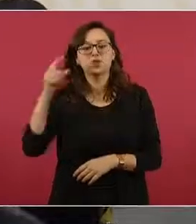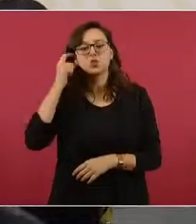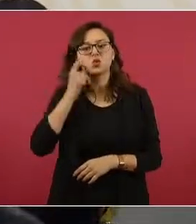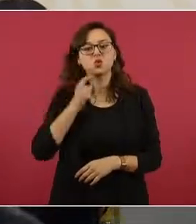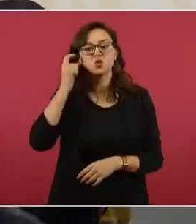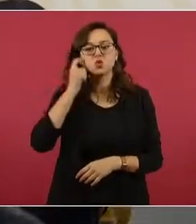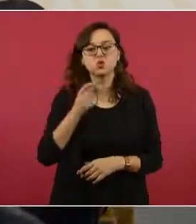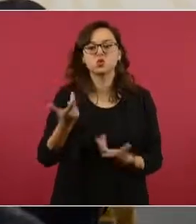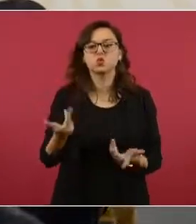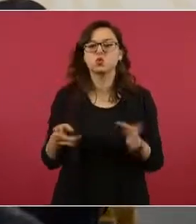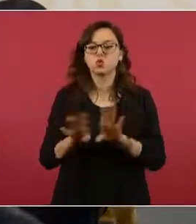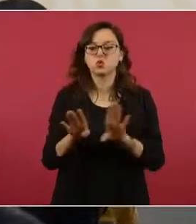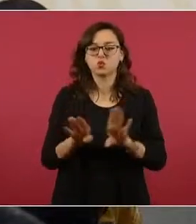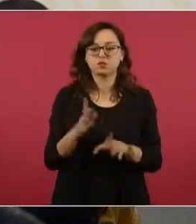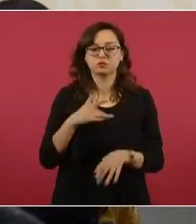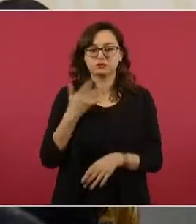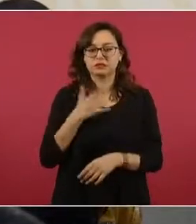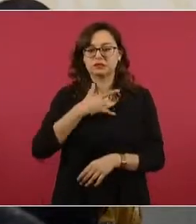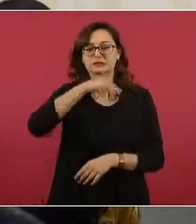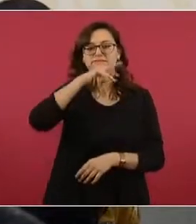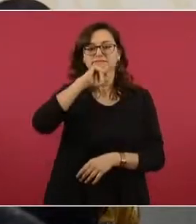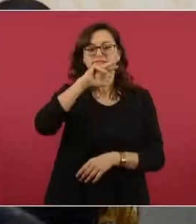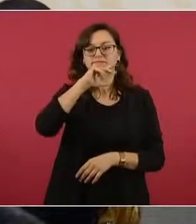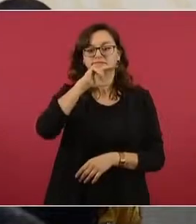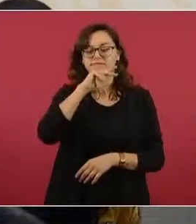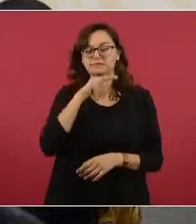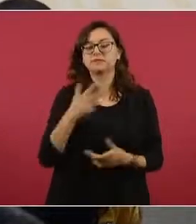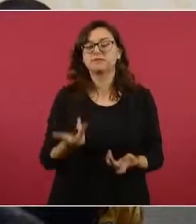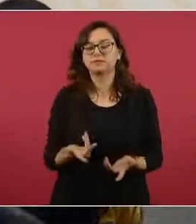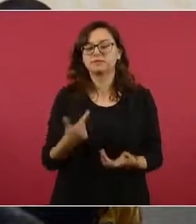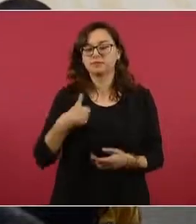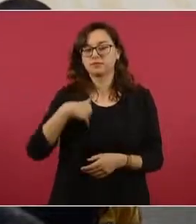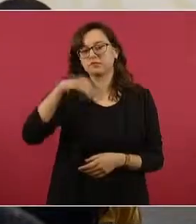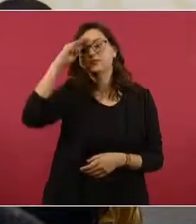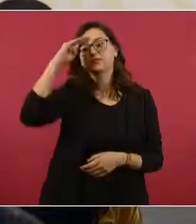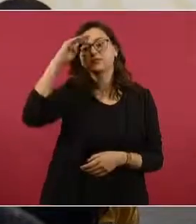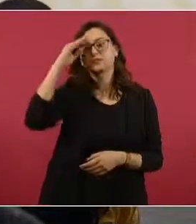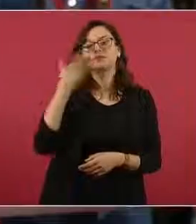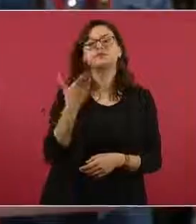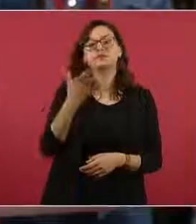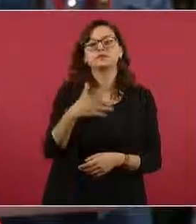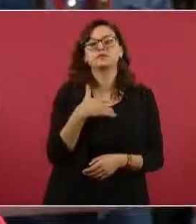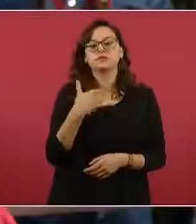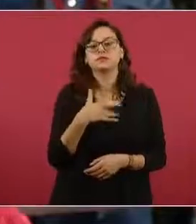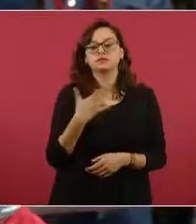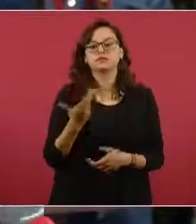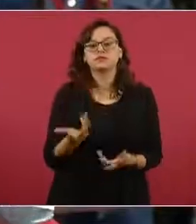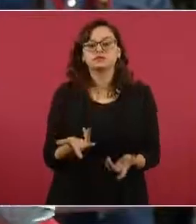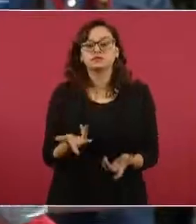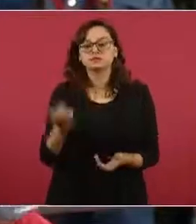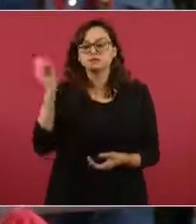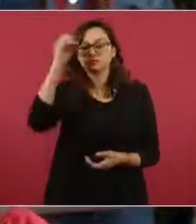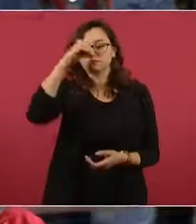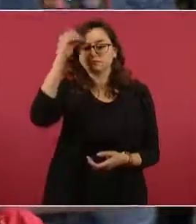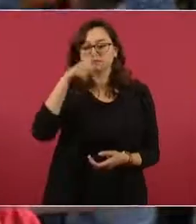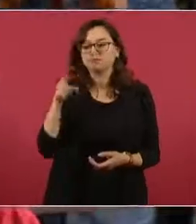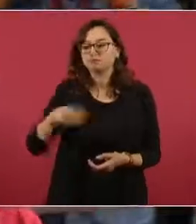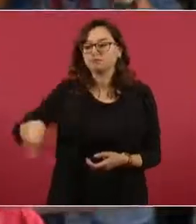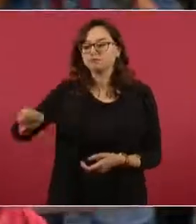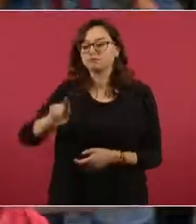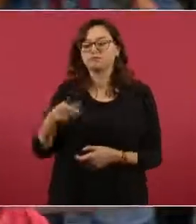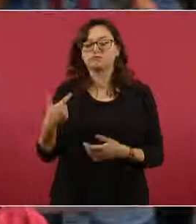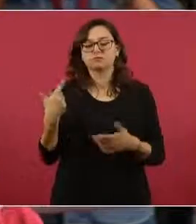Esto ha generado una gran preocupación. Y en este caso, presidente, pues yo le preguntaría qué opina sobre estas denuncias que presentan